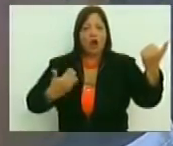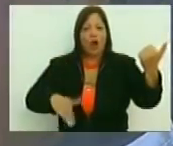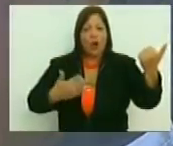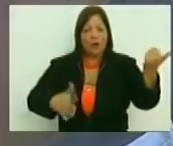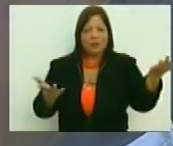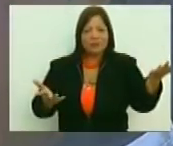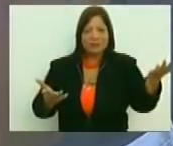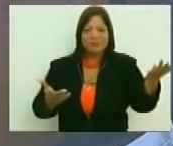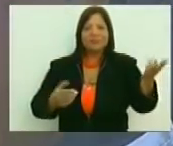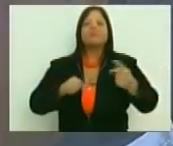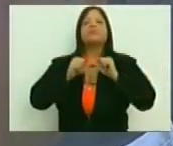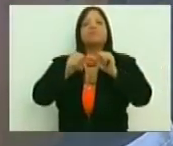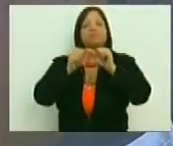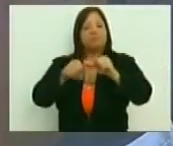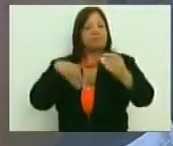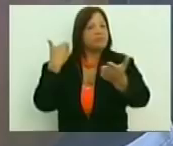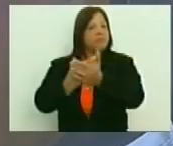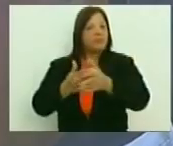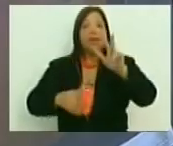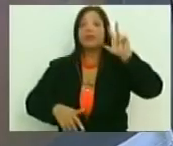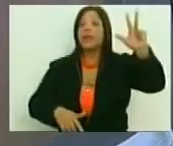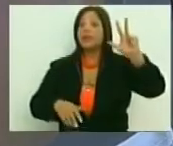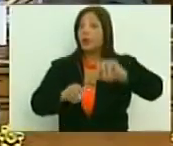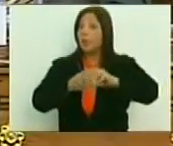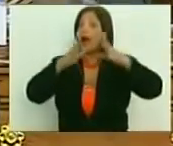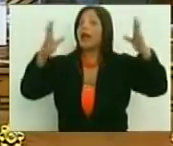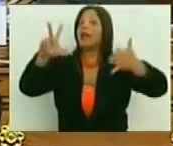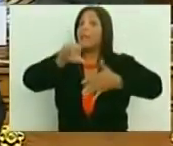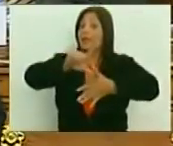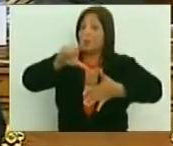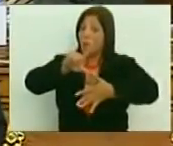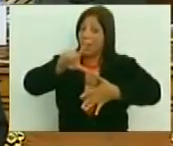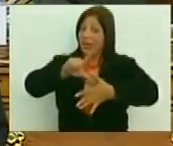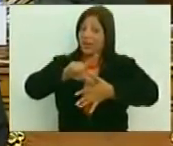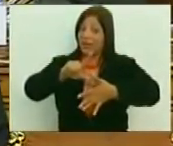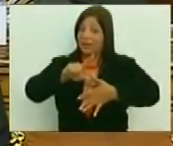Fest, y sigue siendo hasta el día de hoy el tercero más grande de Latinoamérica.